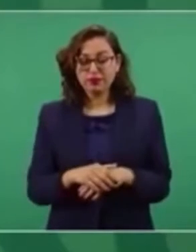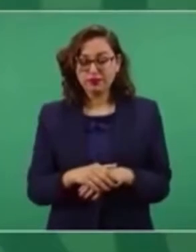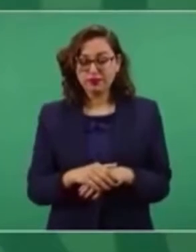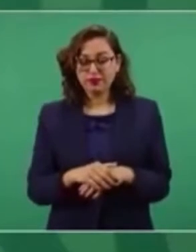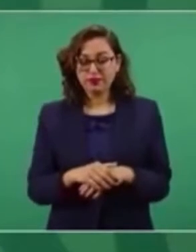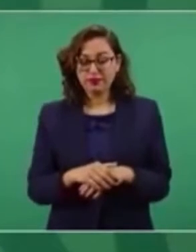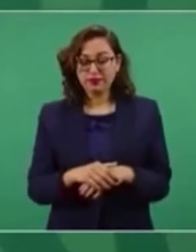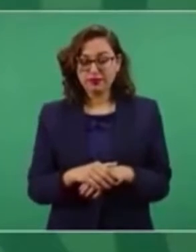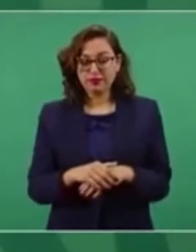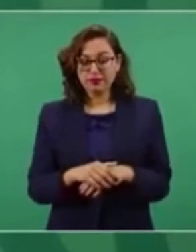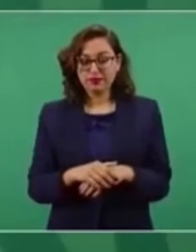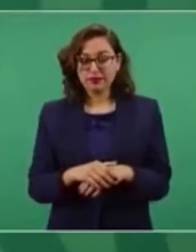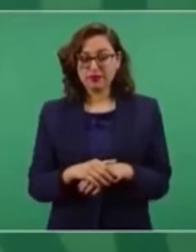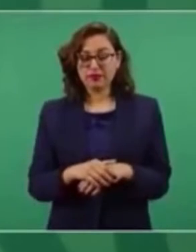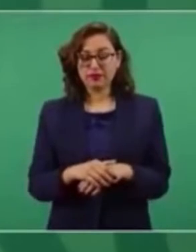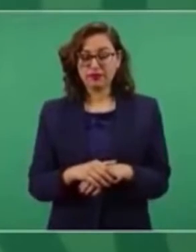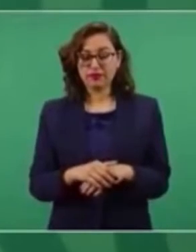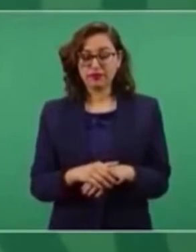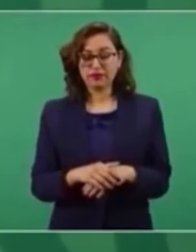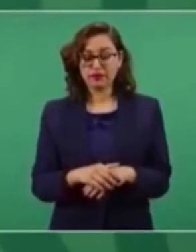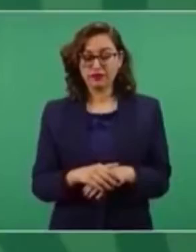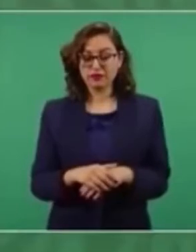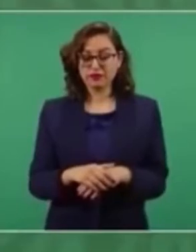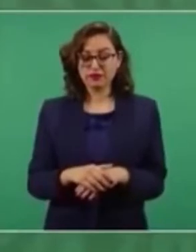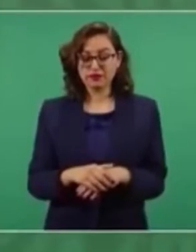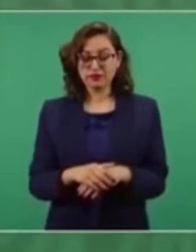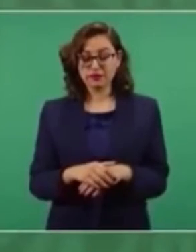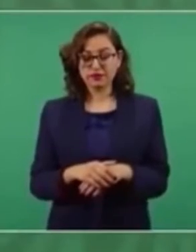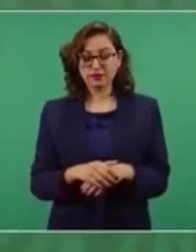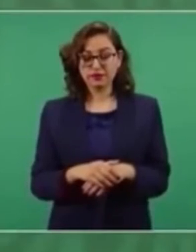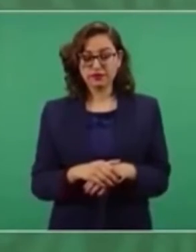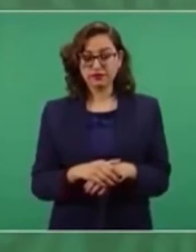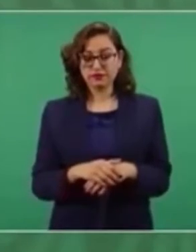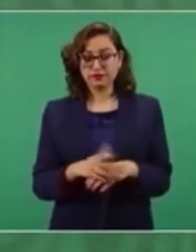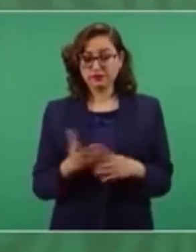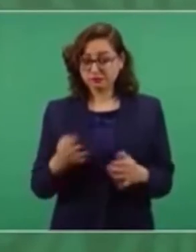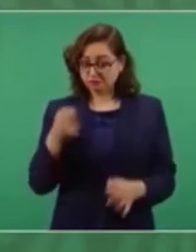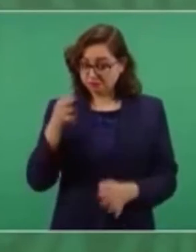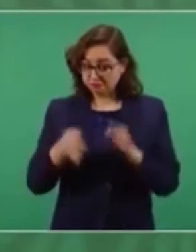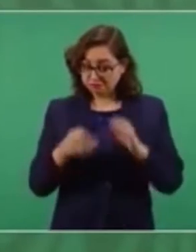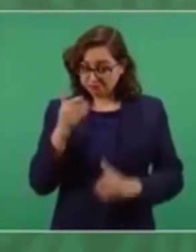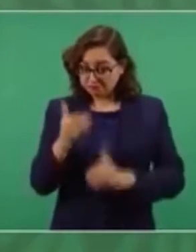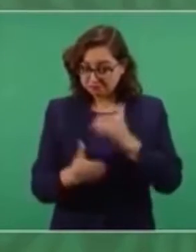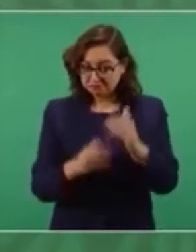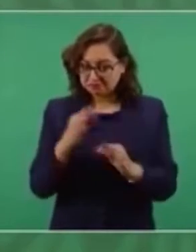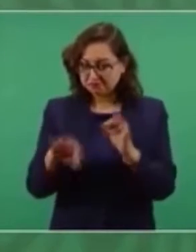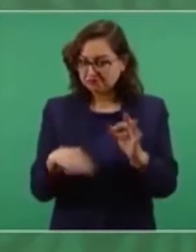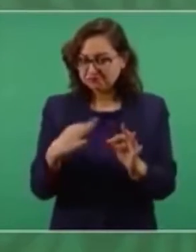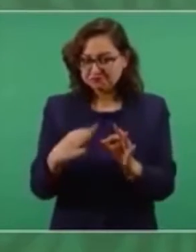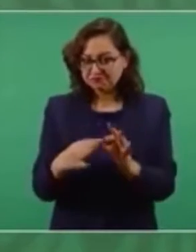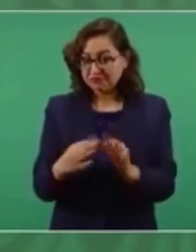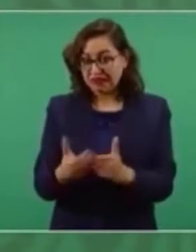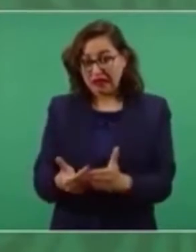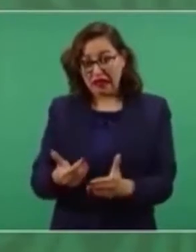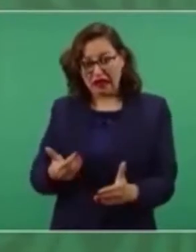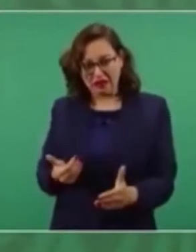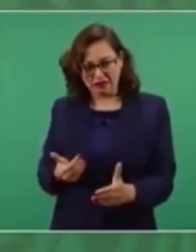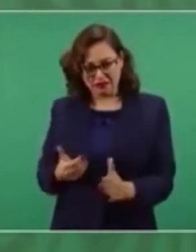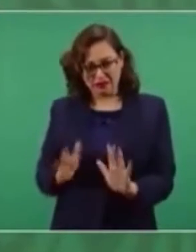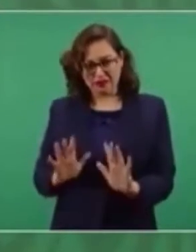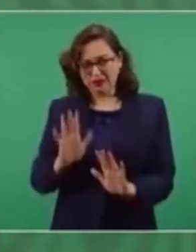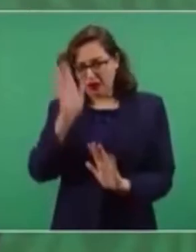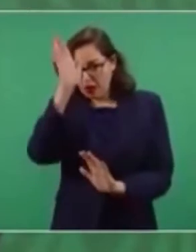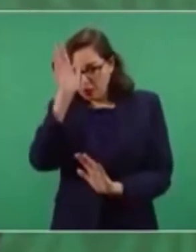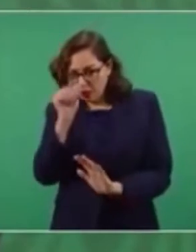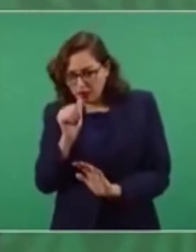sin que se concluyera el proceso, que diga si